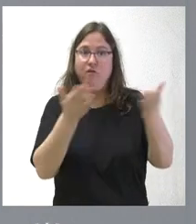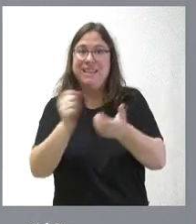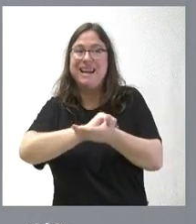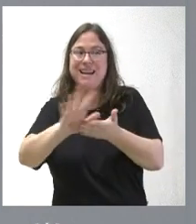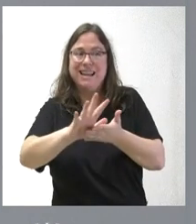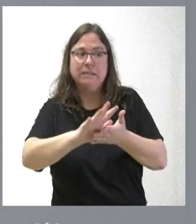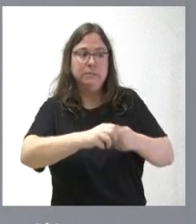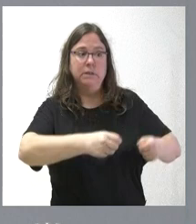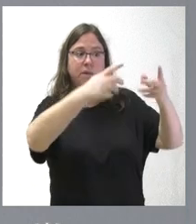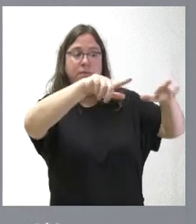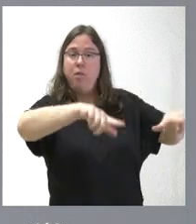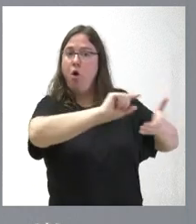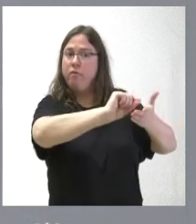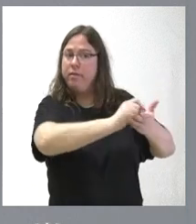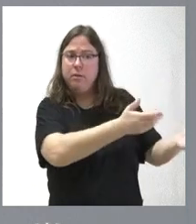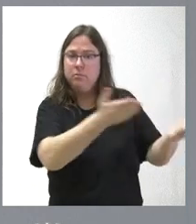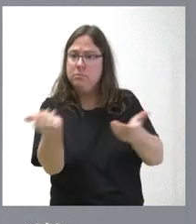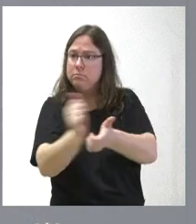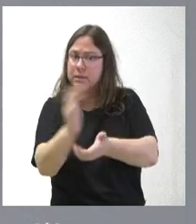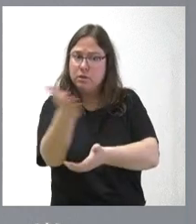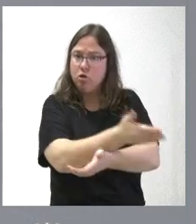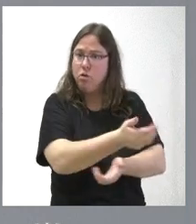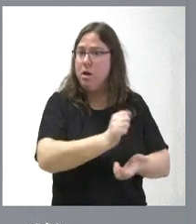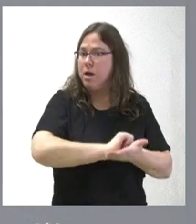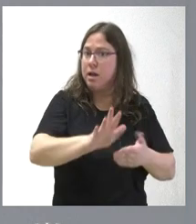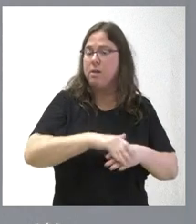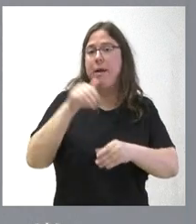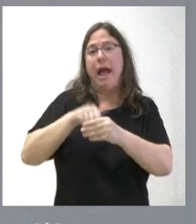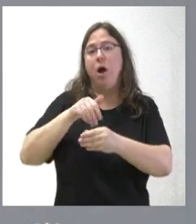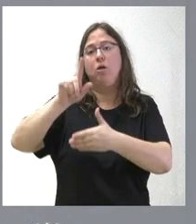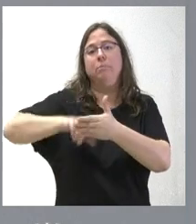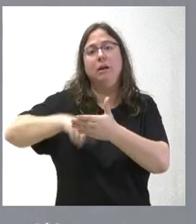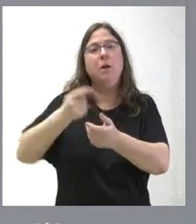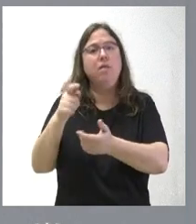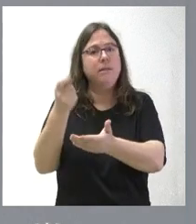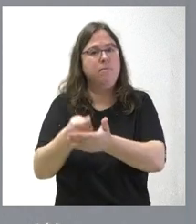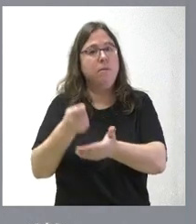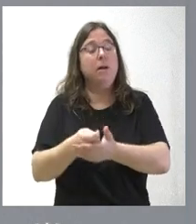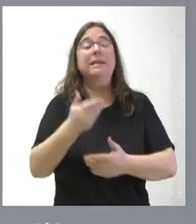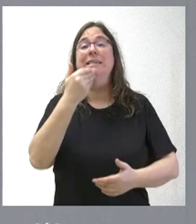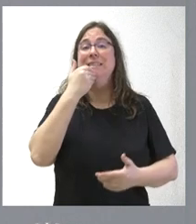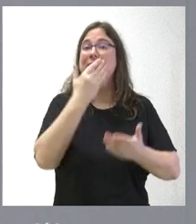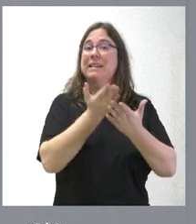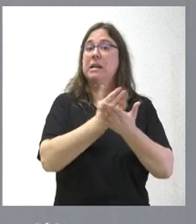instalaciones para favorecer este ahorro de esos alquileres. Lógicamente, si el SERLA